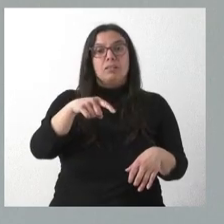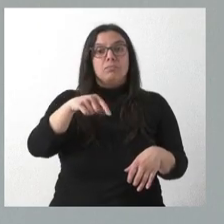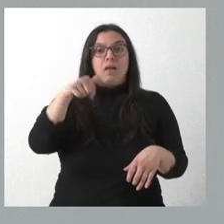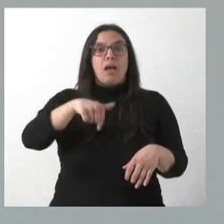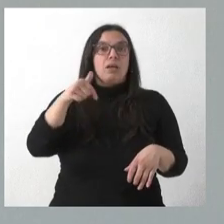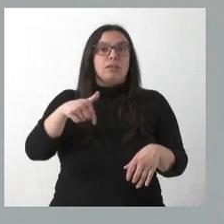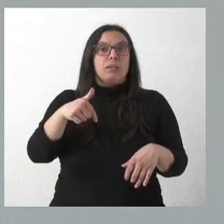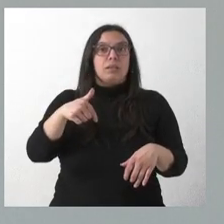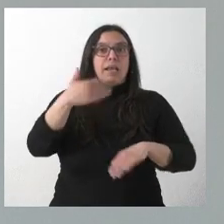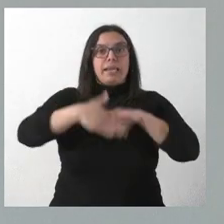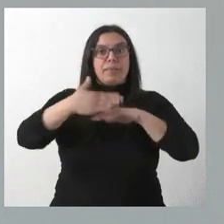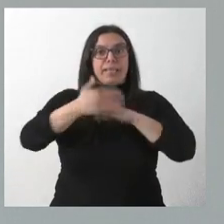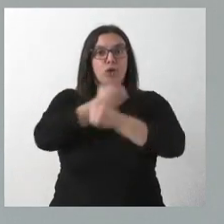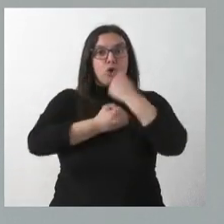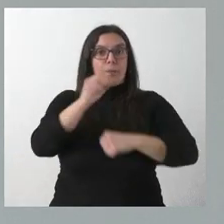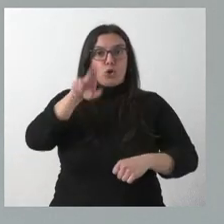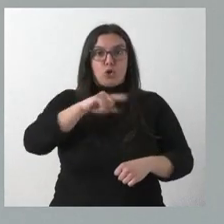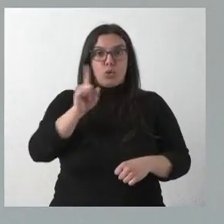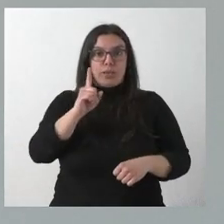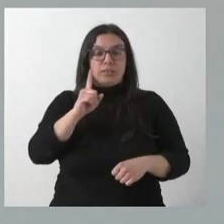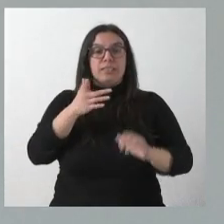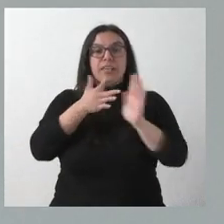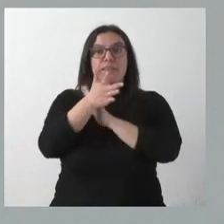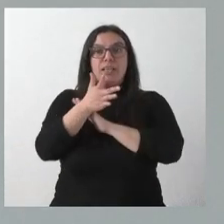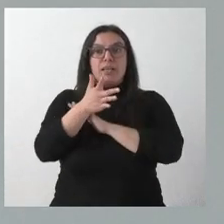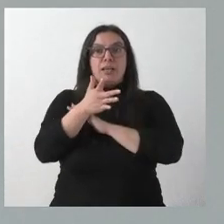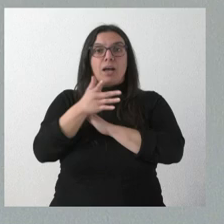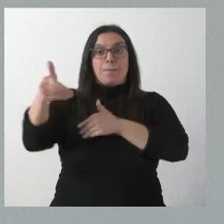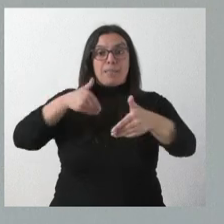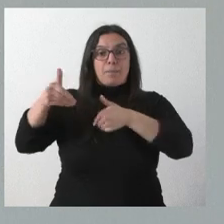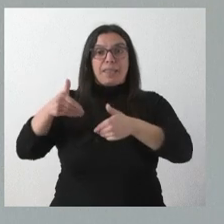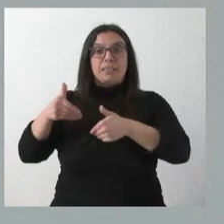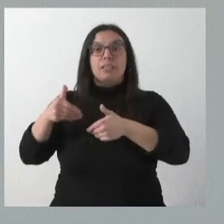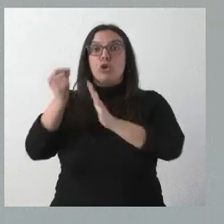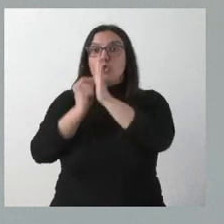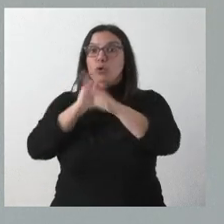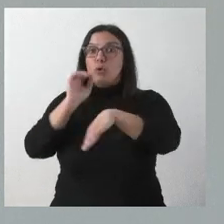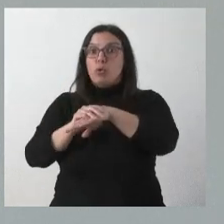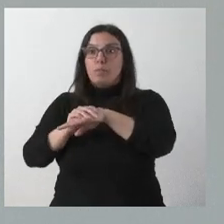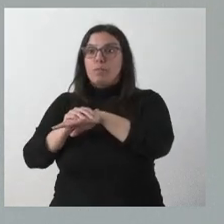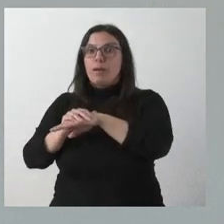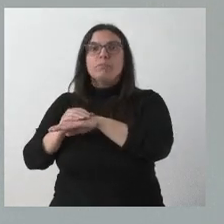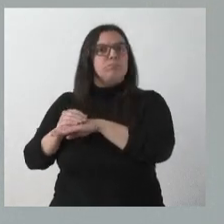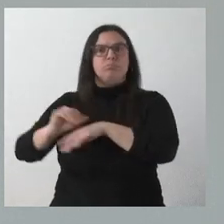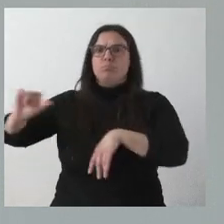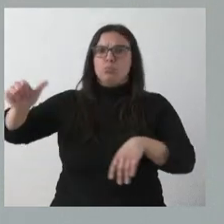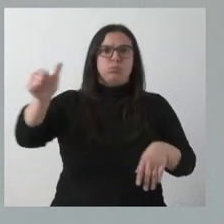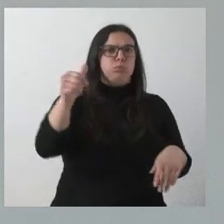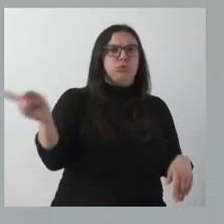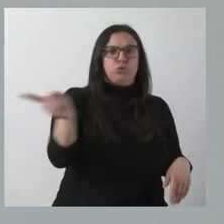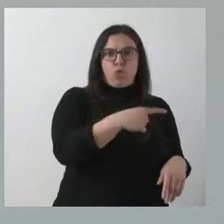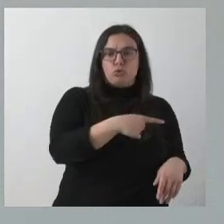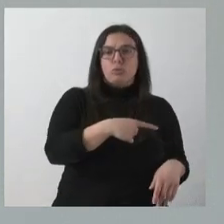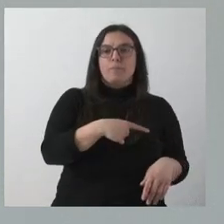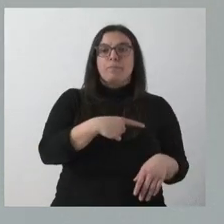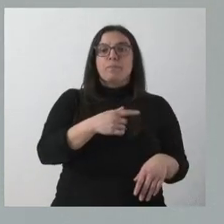tenemos límite económico, sino que damos a todos los solicitantes que cumplan las condiciones que vienen en la convocatoria. Y, además, es plenamente